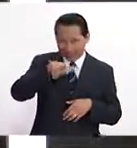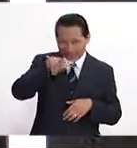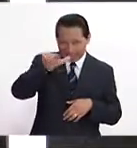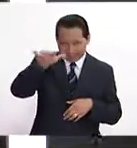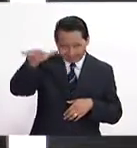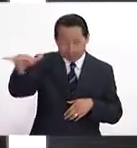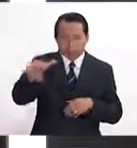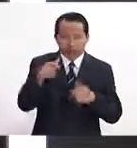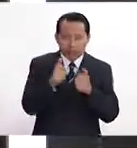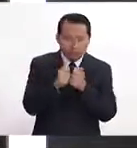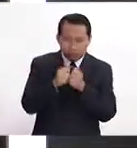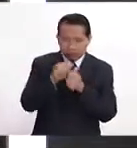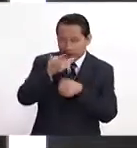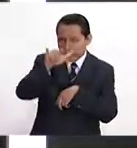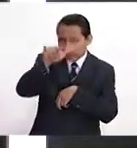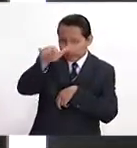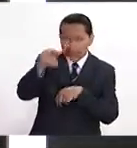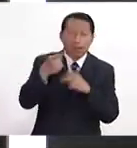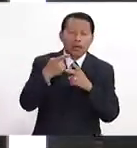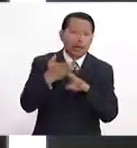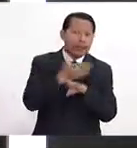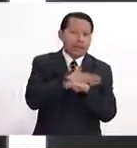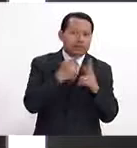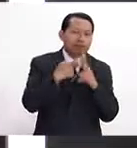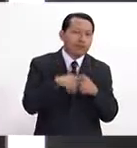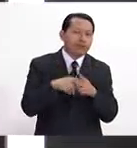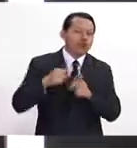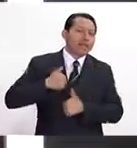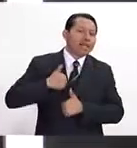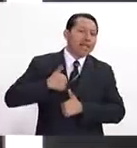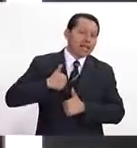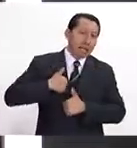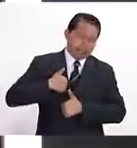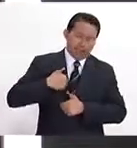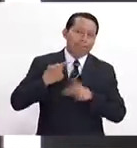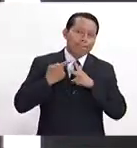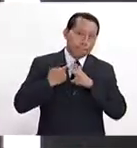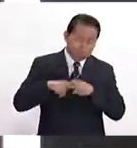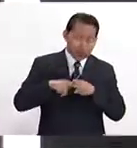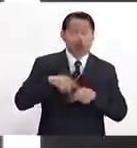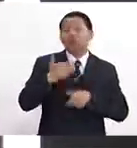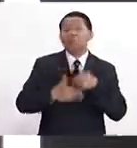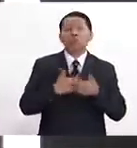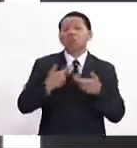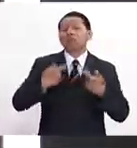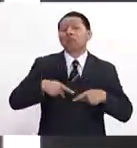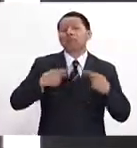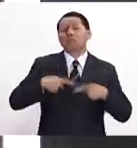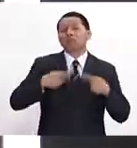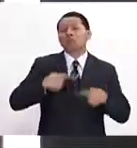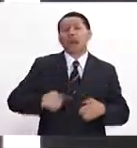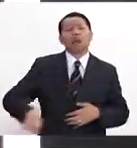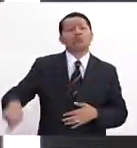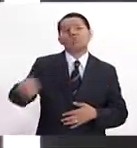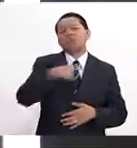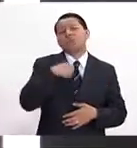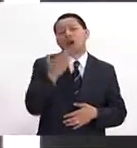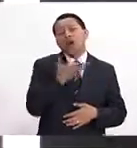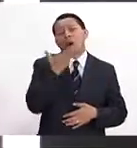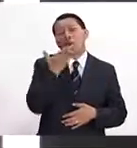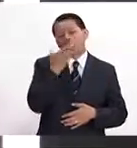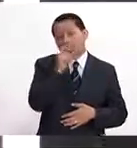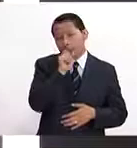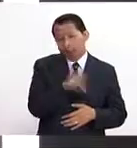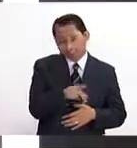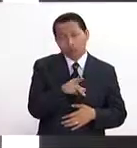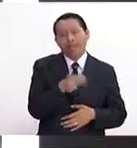mayormente, empezó siendo militar y pasó después al mundo de la gente, de los mortales como nosotros y esa fue